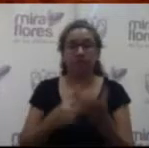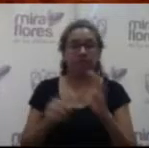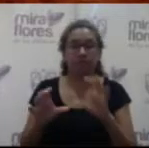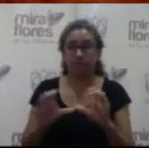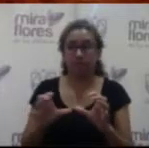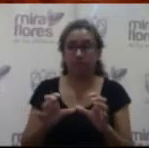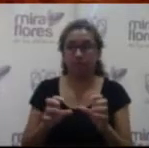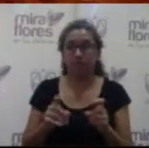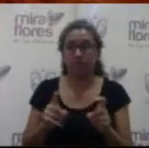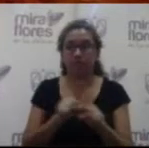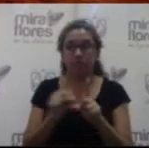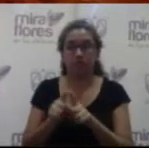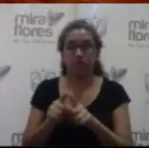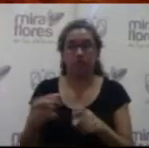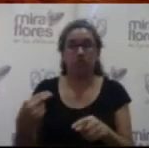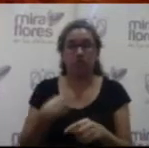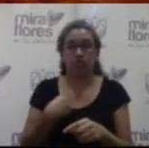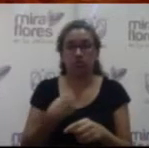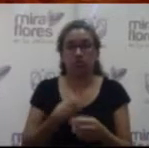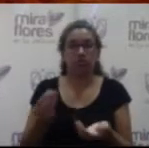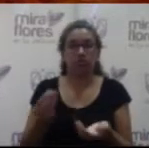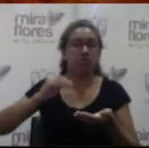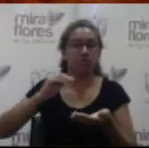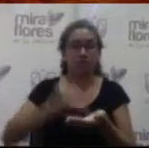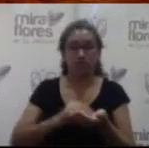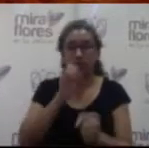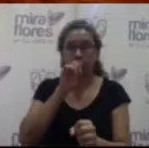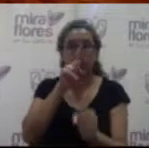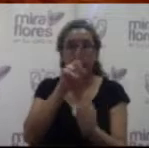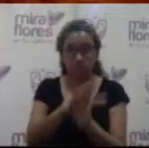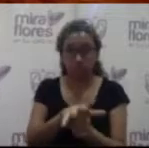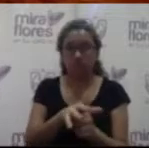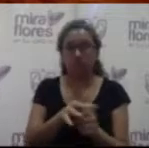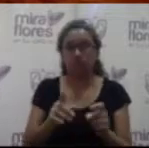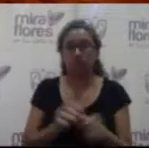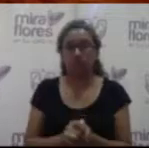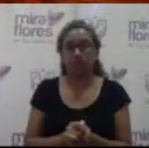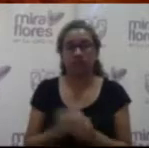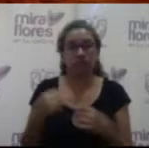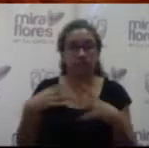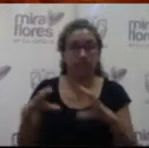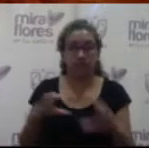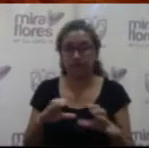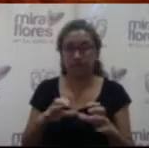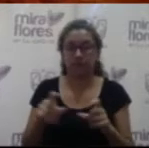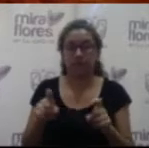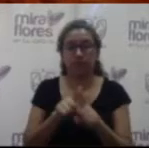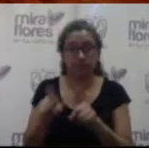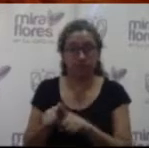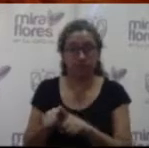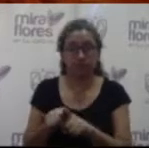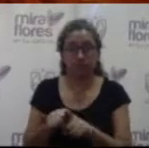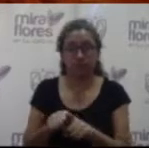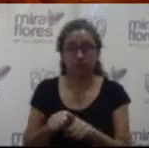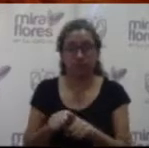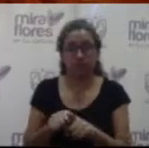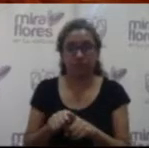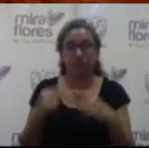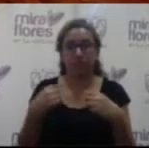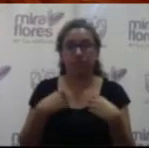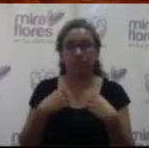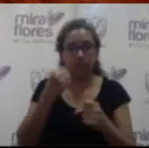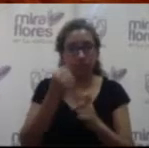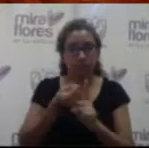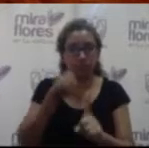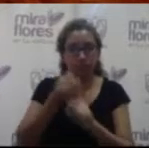llevarnos a ser todavía más comprometidos con lo que vamos a realizar y con lo que hemos realizado. Tener esa